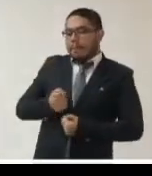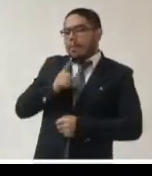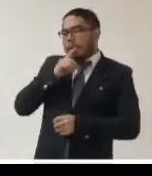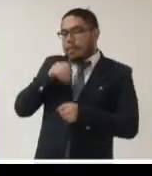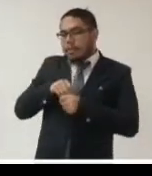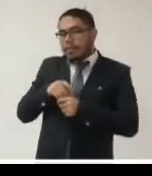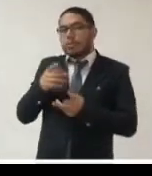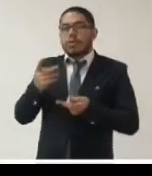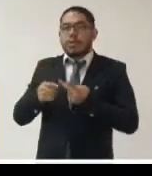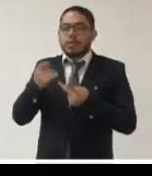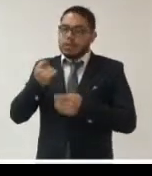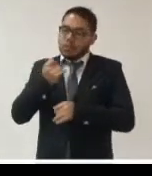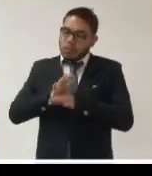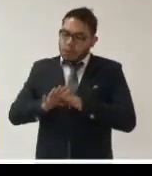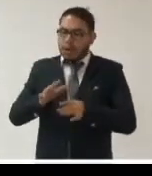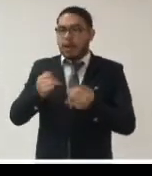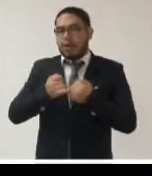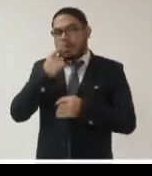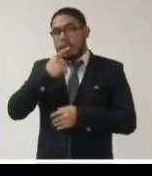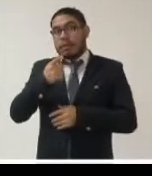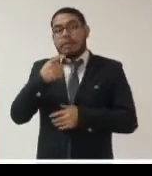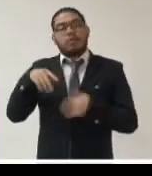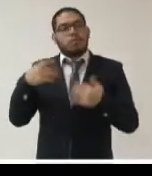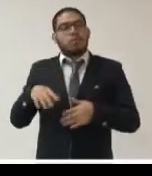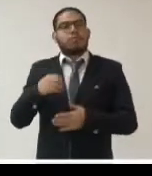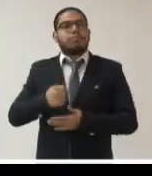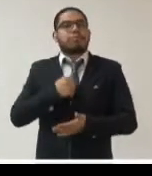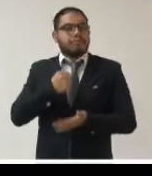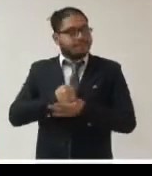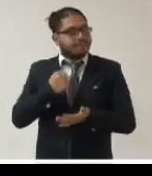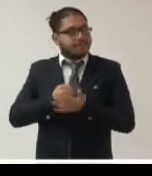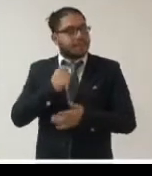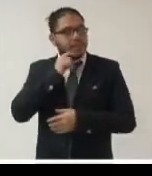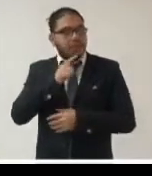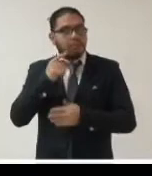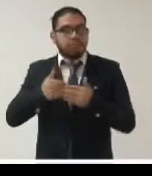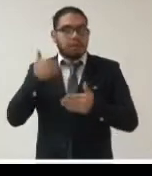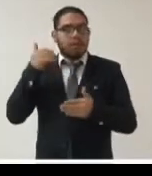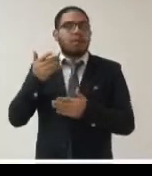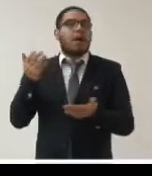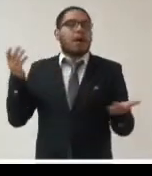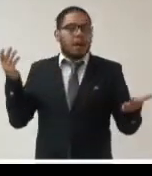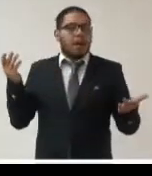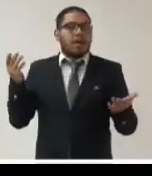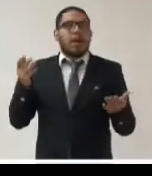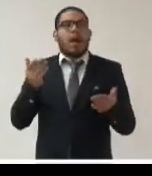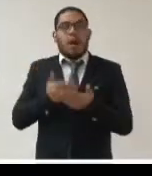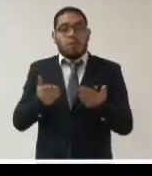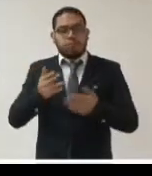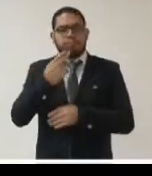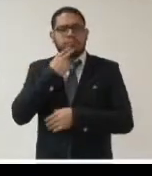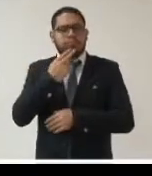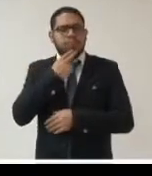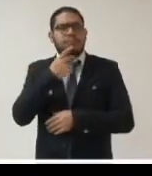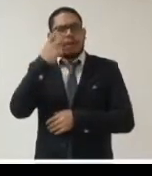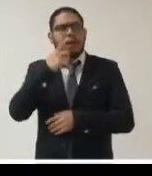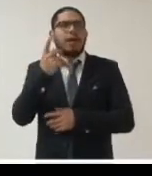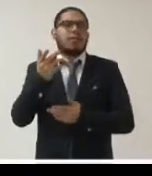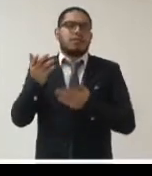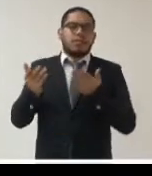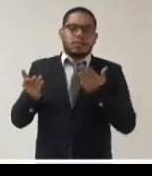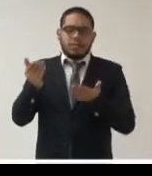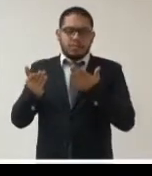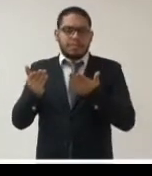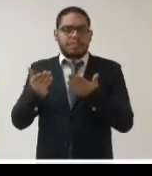reutilización de la información que ha sido una exigencia desde muy temprano de la comunidad científica nacional y que ha servido también para acotejar